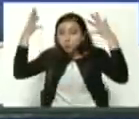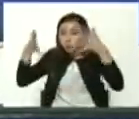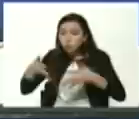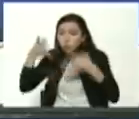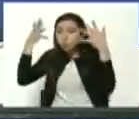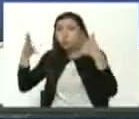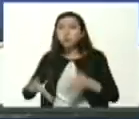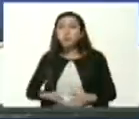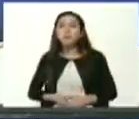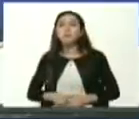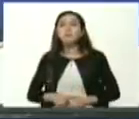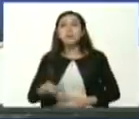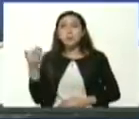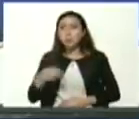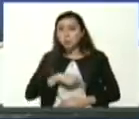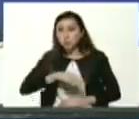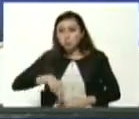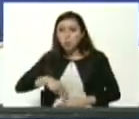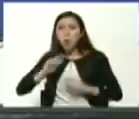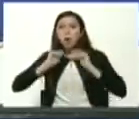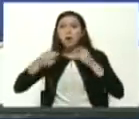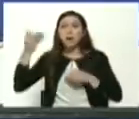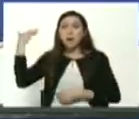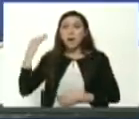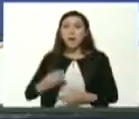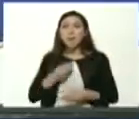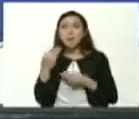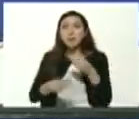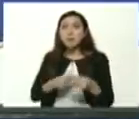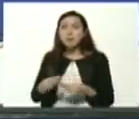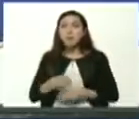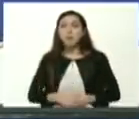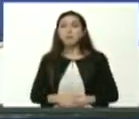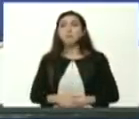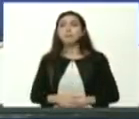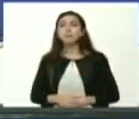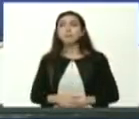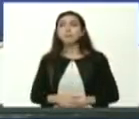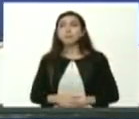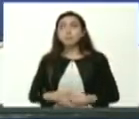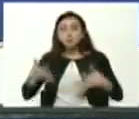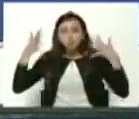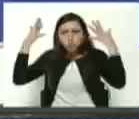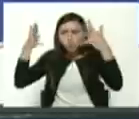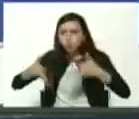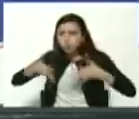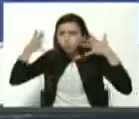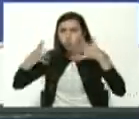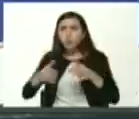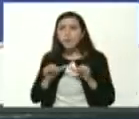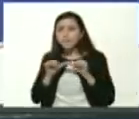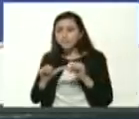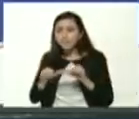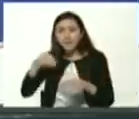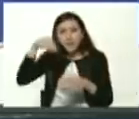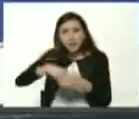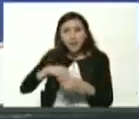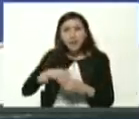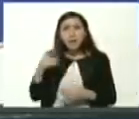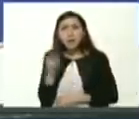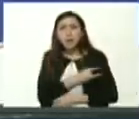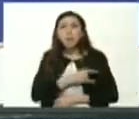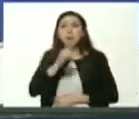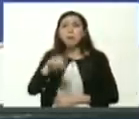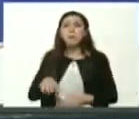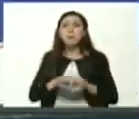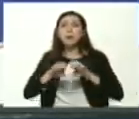llaman que creamos con aristóbulo la tutoría académica que se da fija en escuelas y liceos y universidades